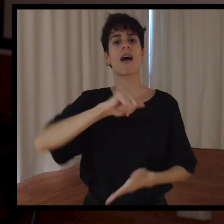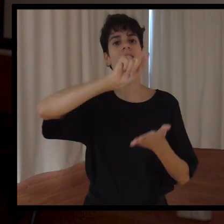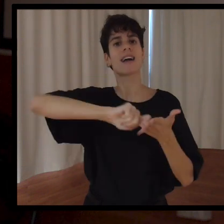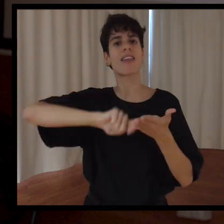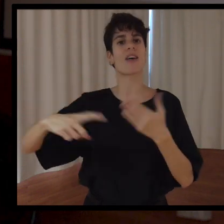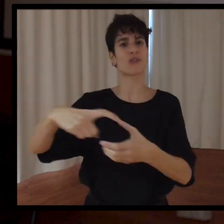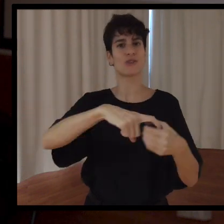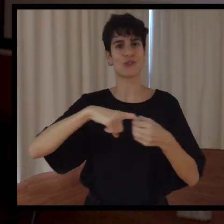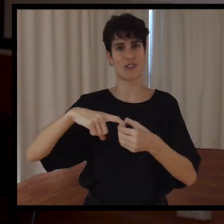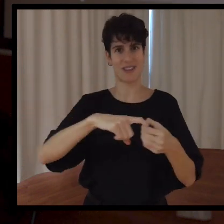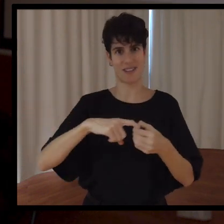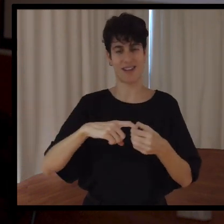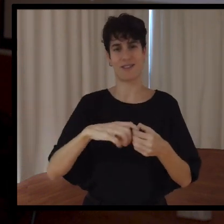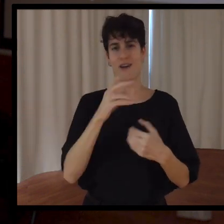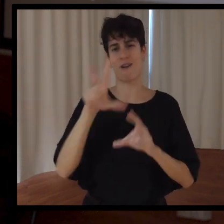compartimos con ellos.